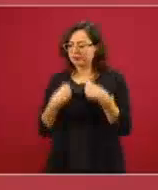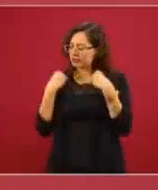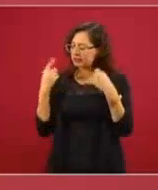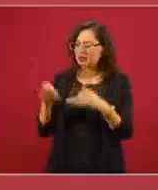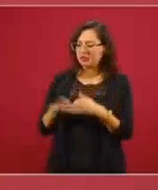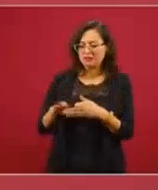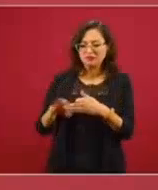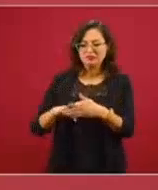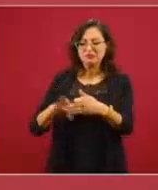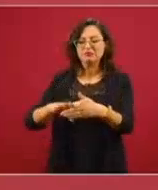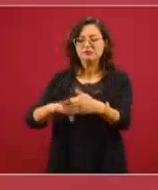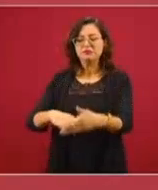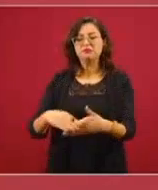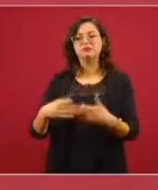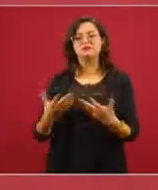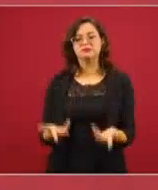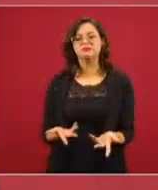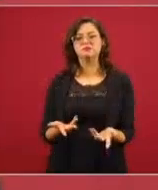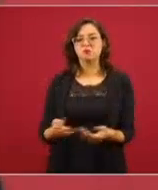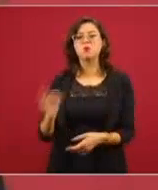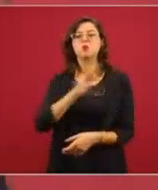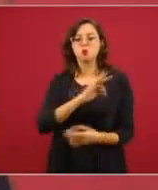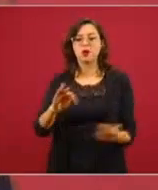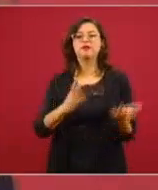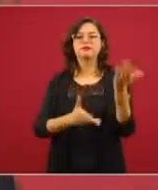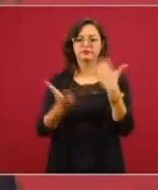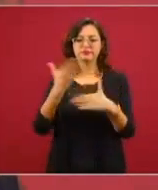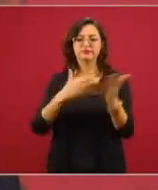a salir adelante,